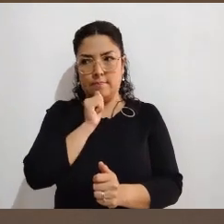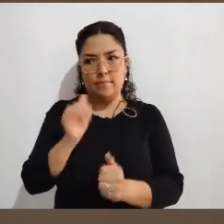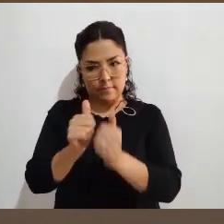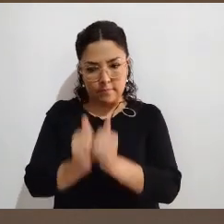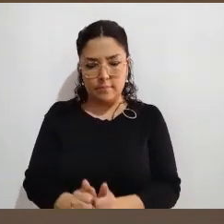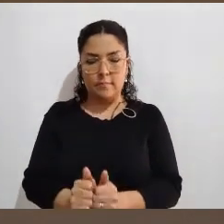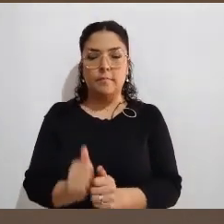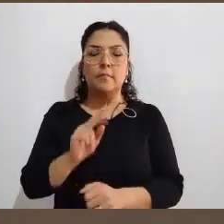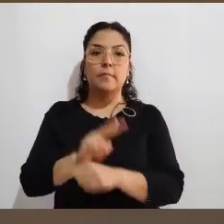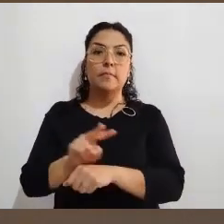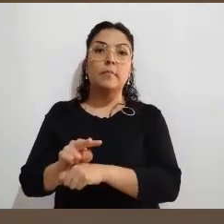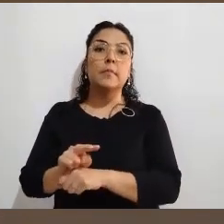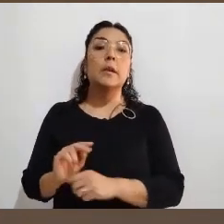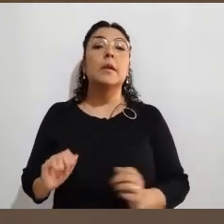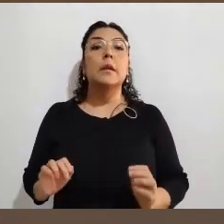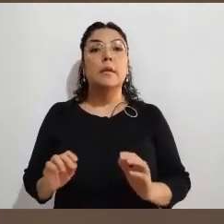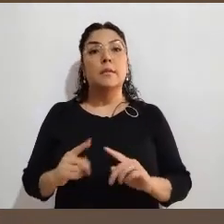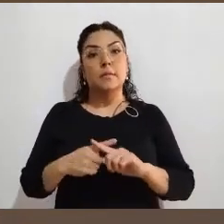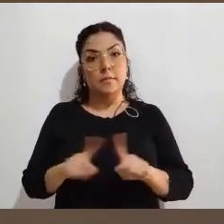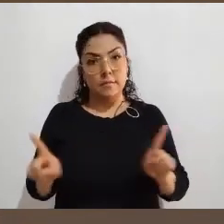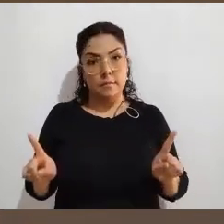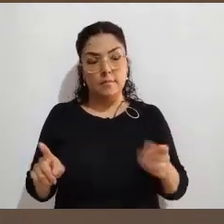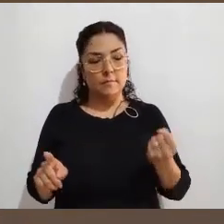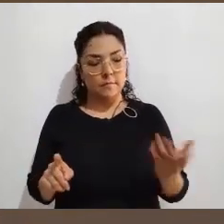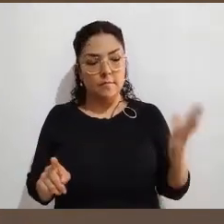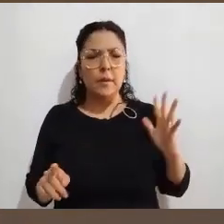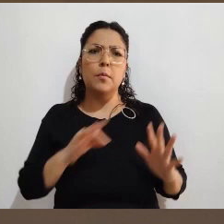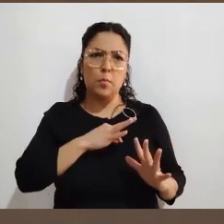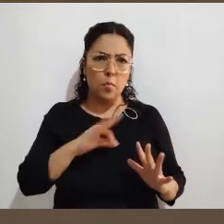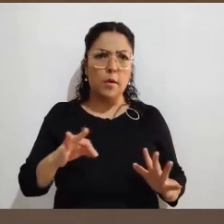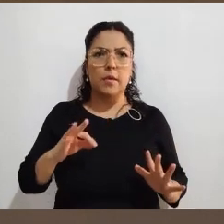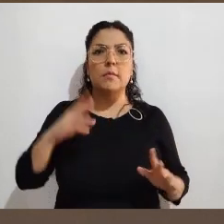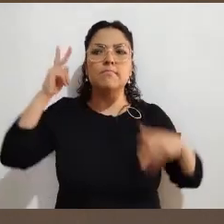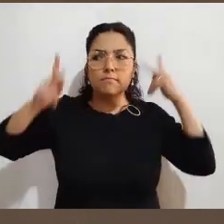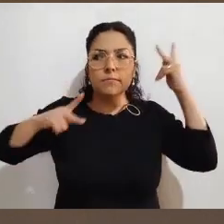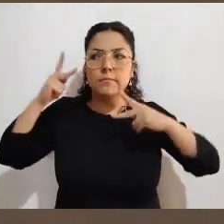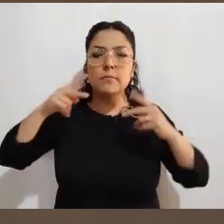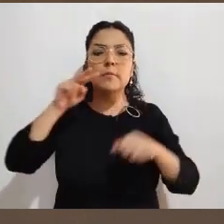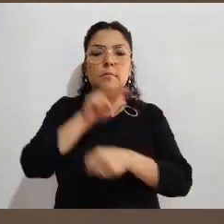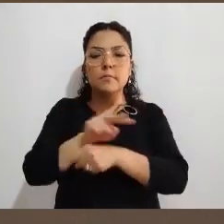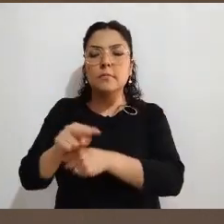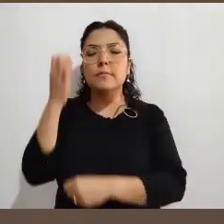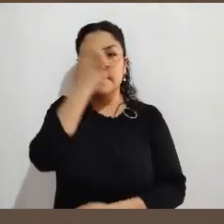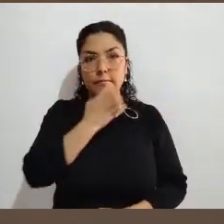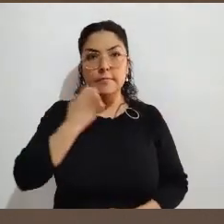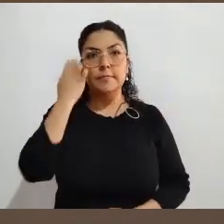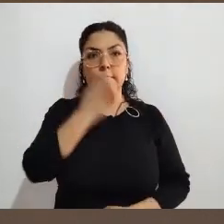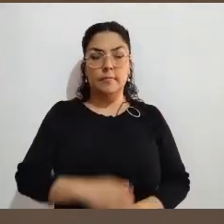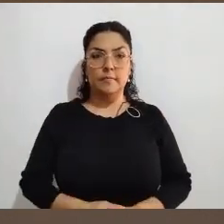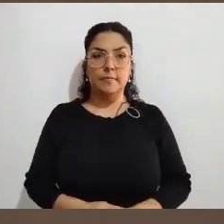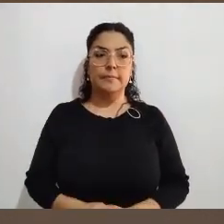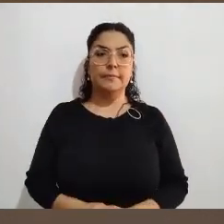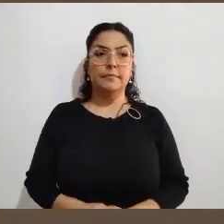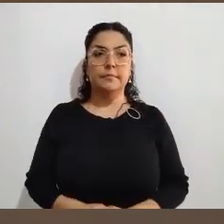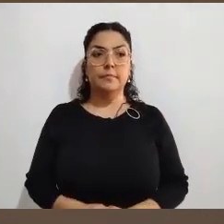tú podrás estar en las casillas que tú determines. Por último, la otra diferencia fundamental es que los observadores